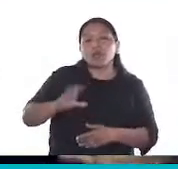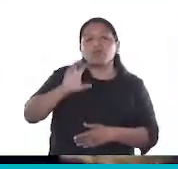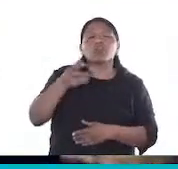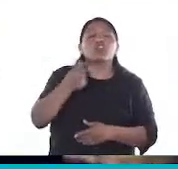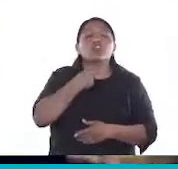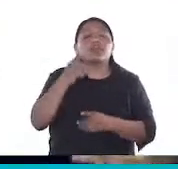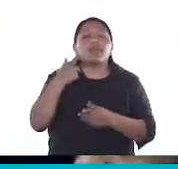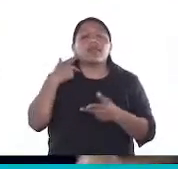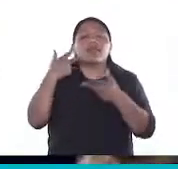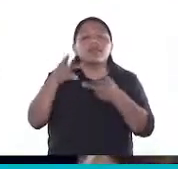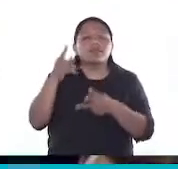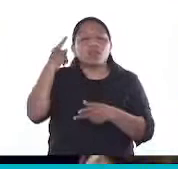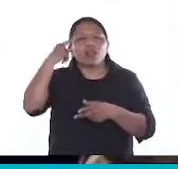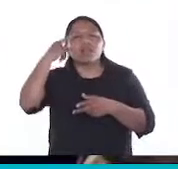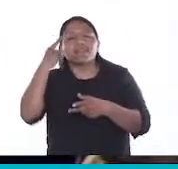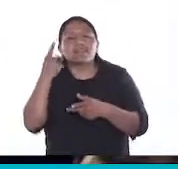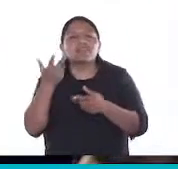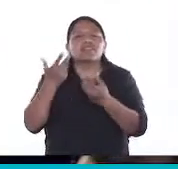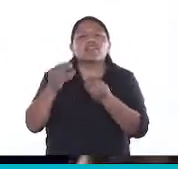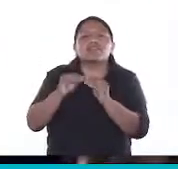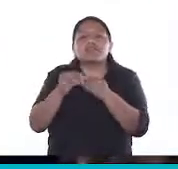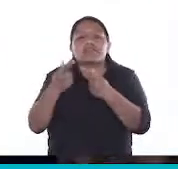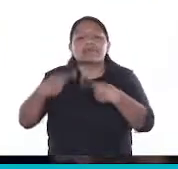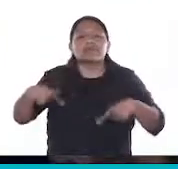piensa y lo que está haciendo con este tema.